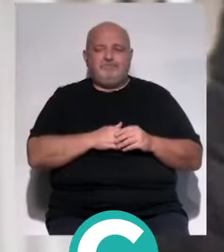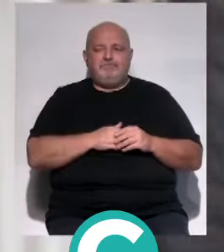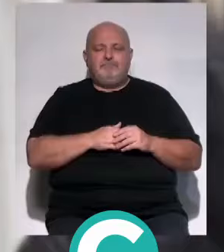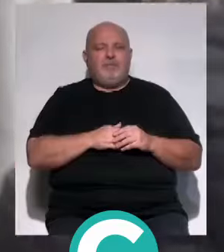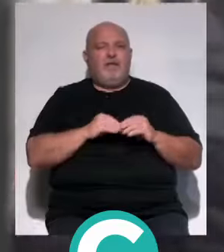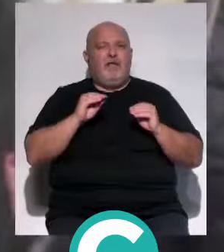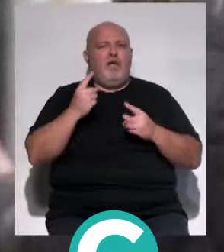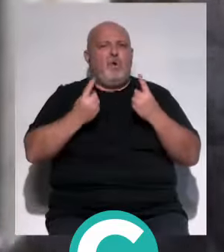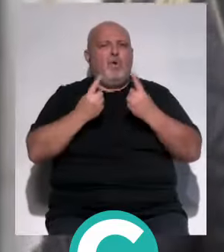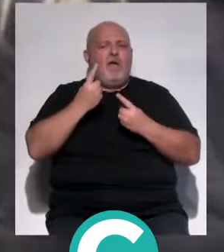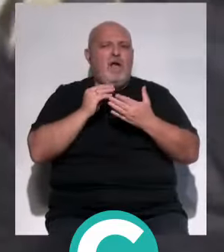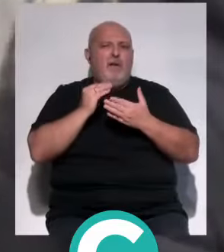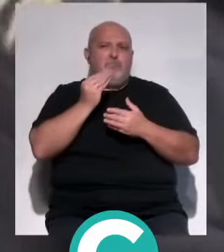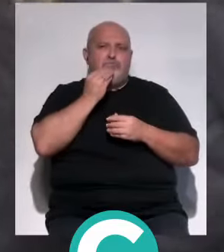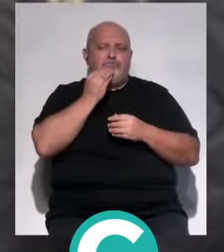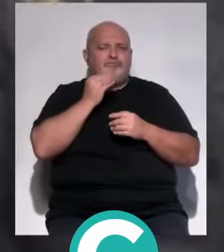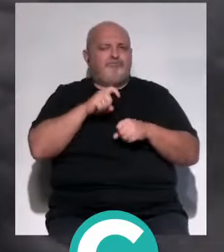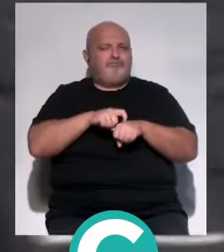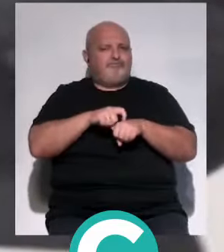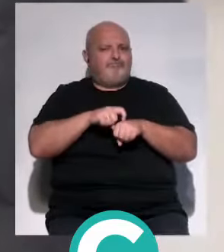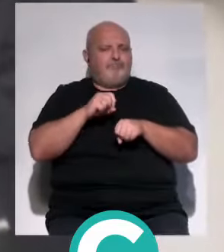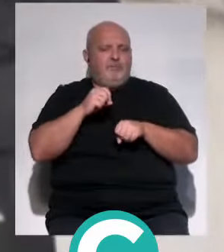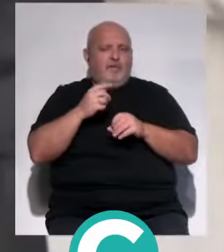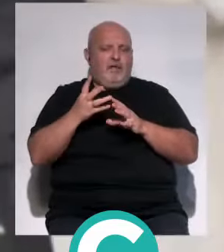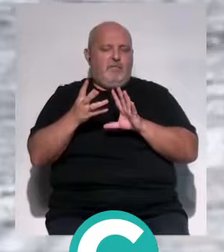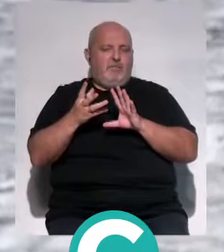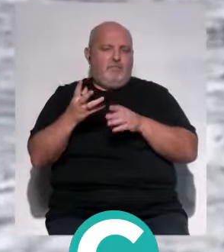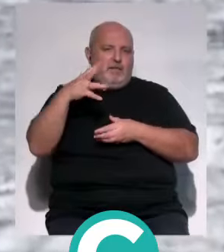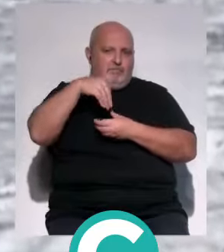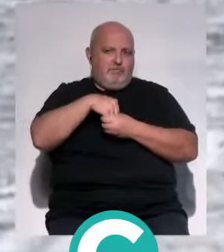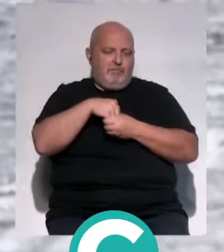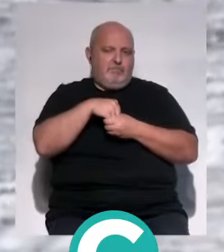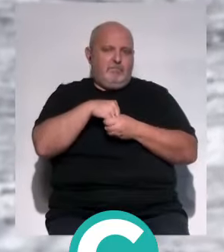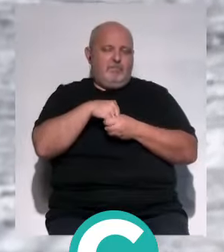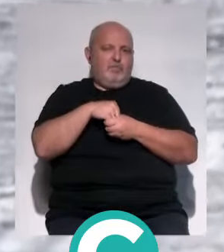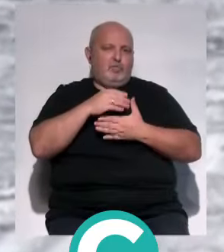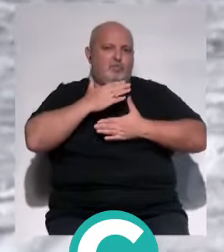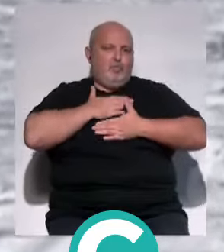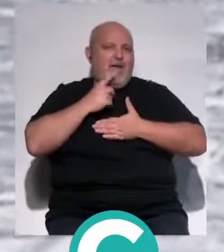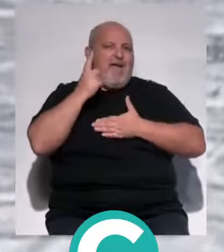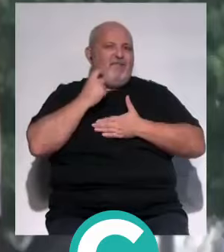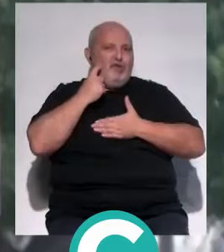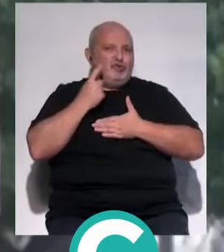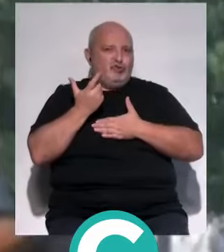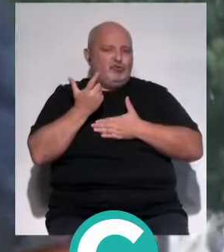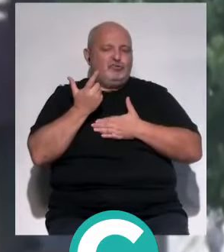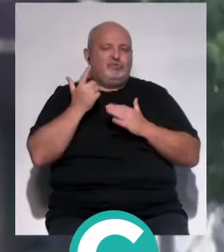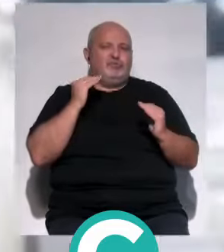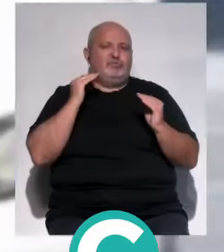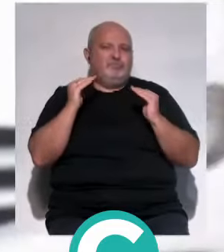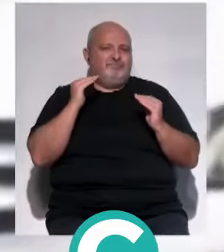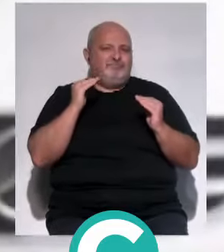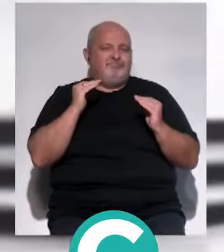destacado algunos alimentos que son, es bueno incorporar a nuestros hábitos durante un